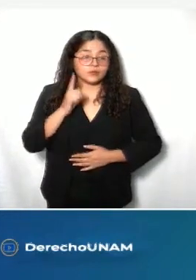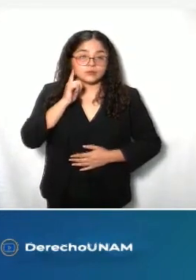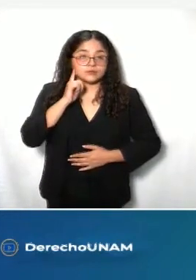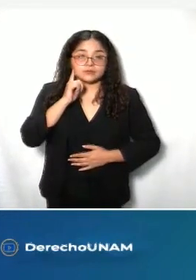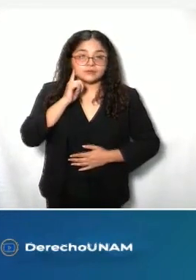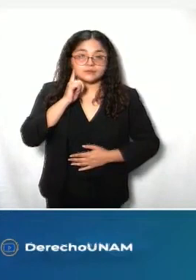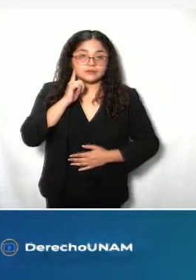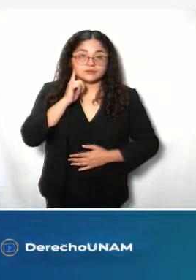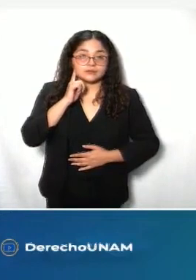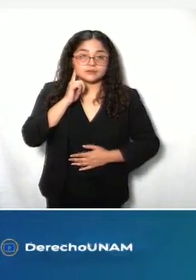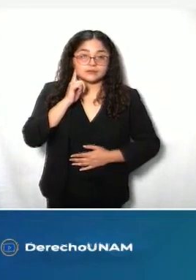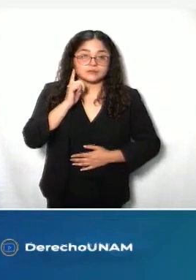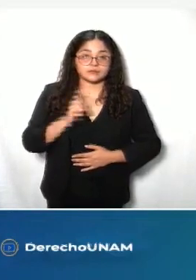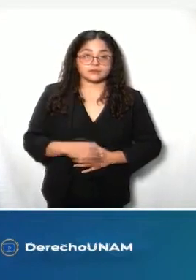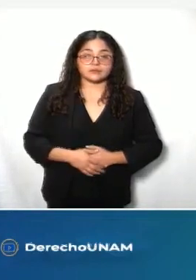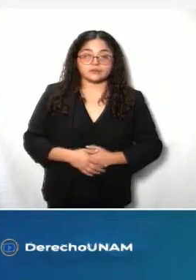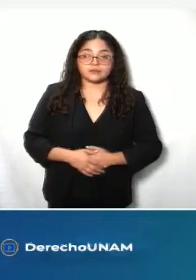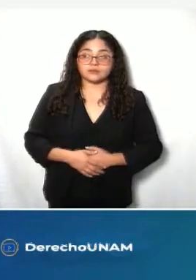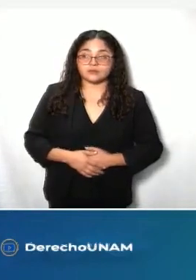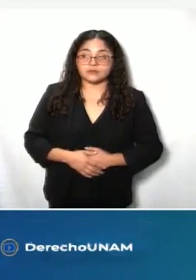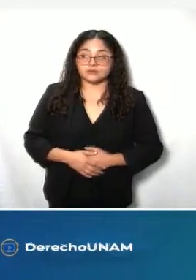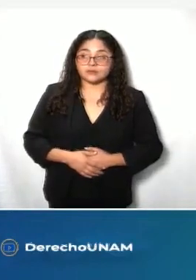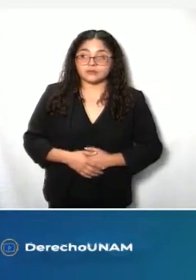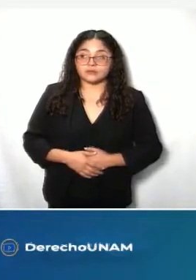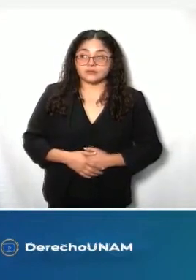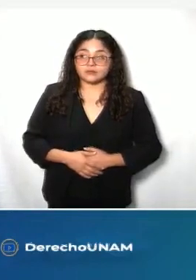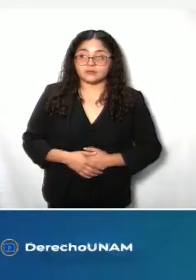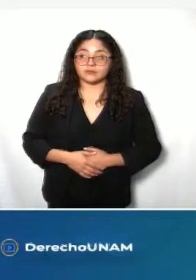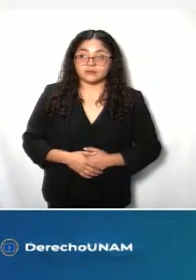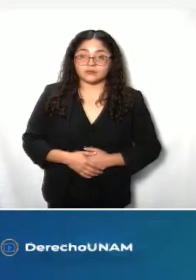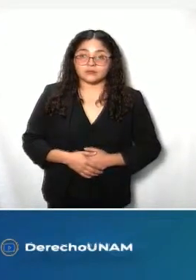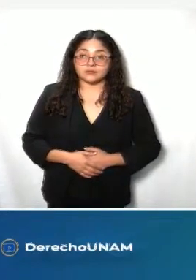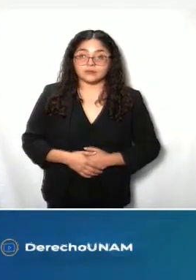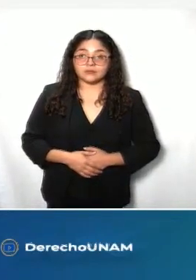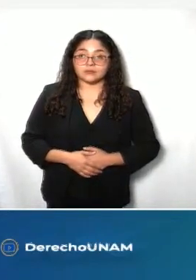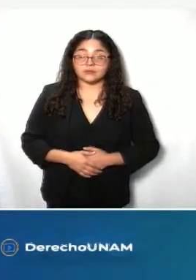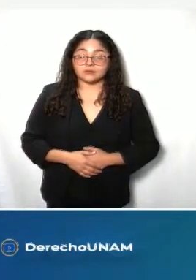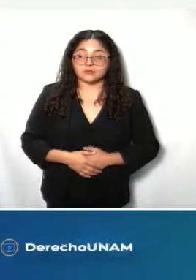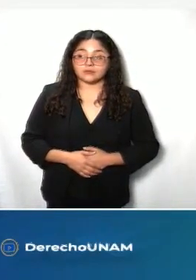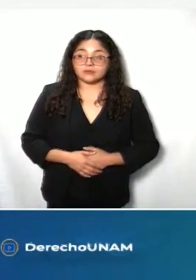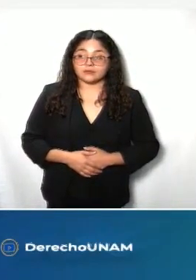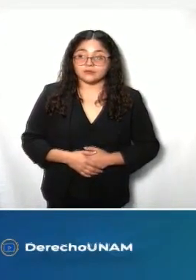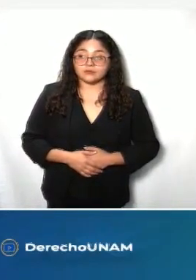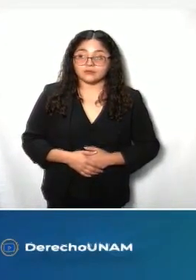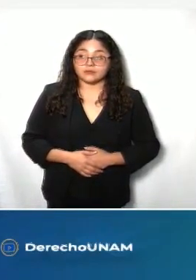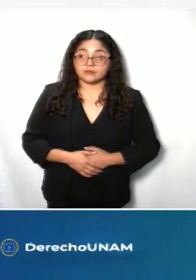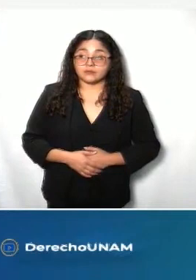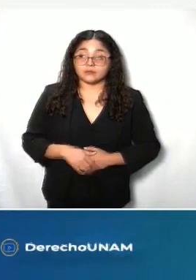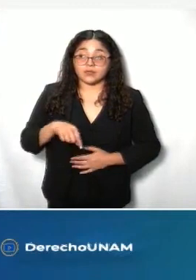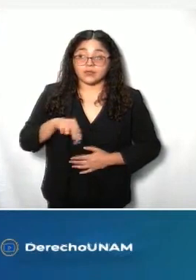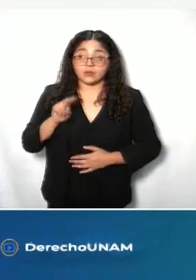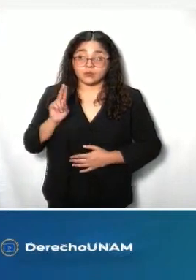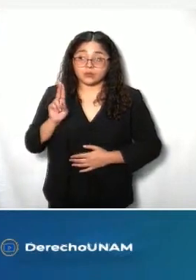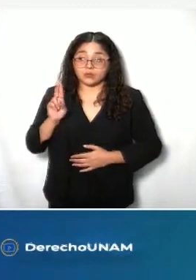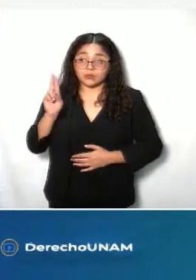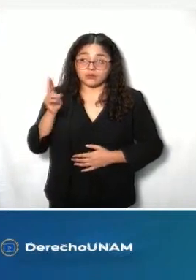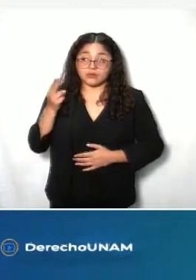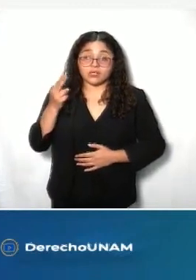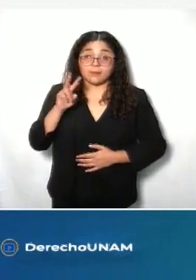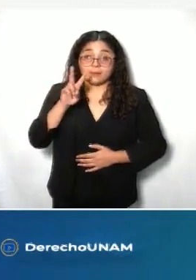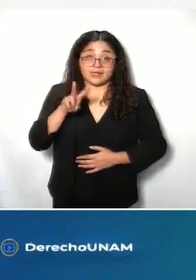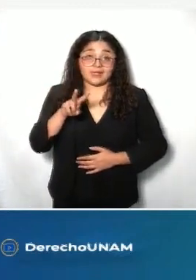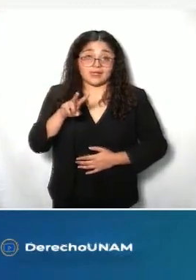la universidad. Y precisamente eso refleja lo que es nuestra universidad nacional. La universidad se debe al pueblo,